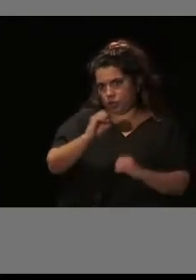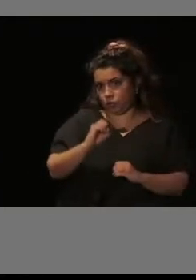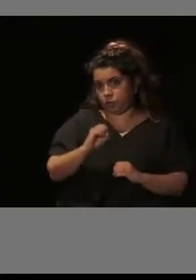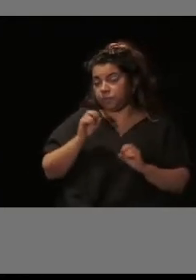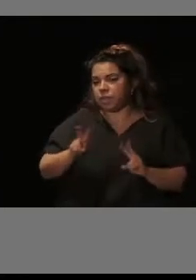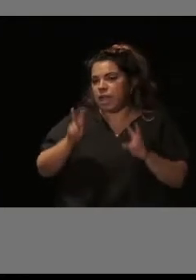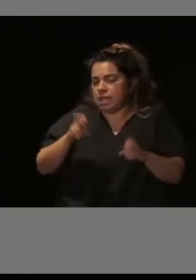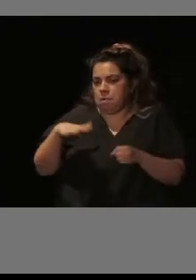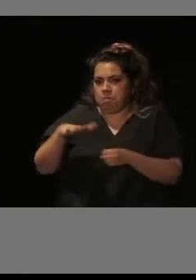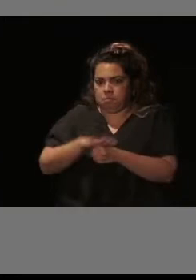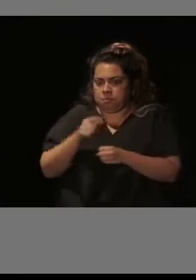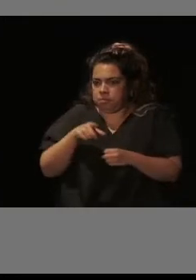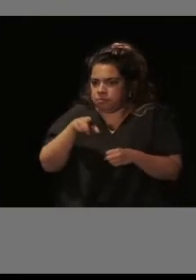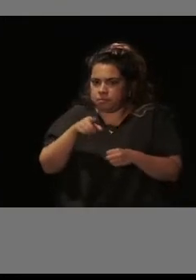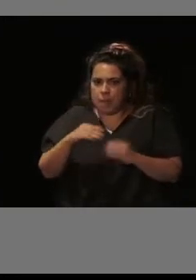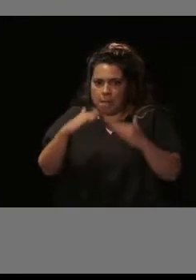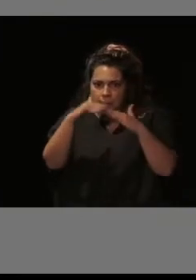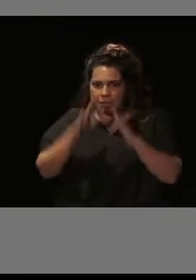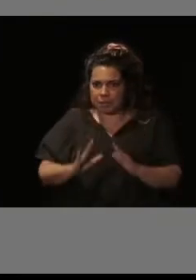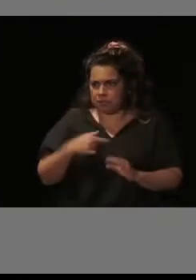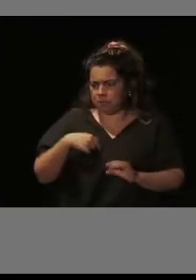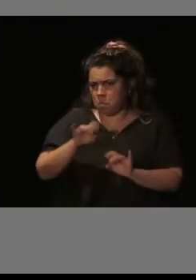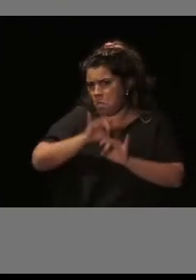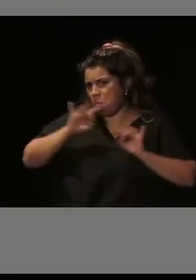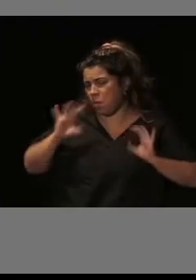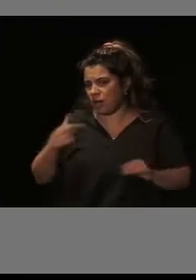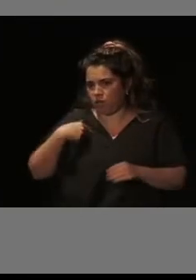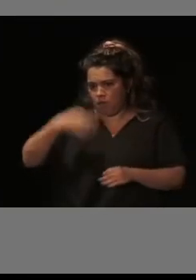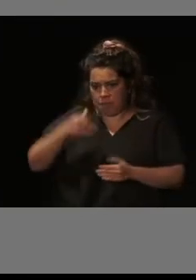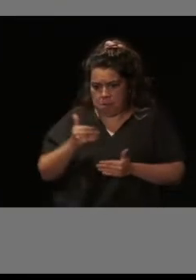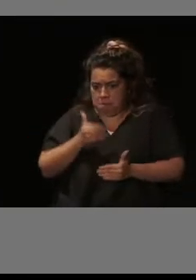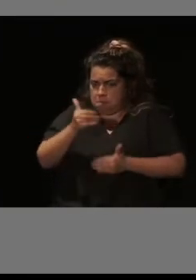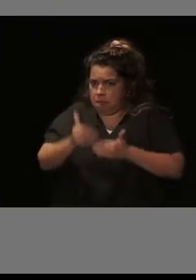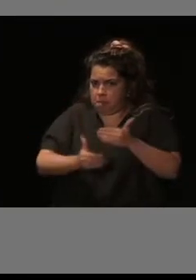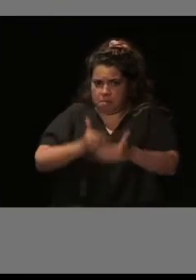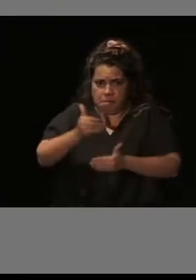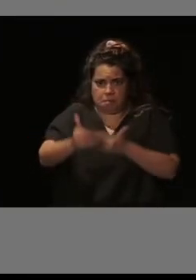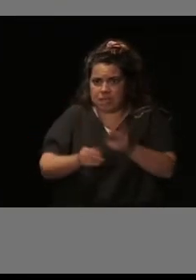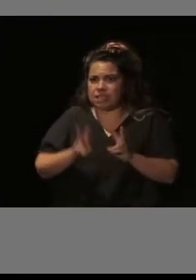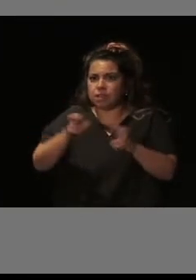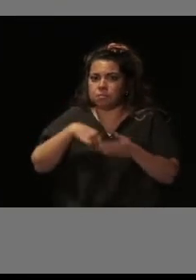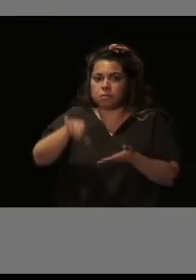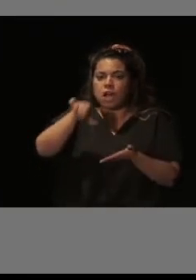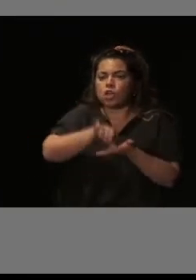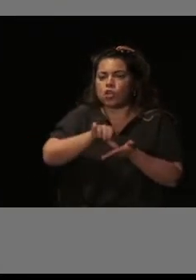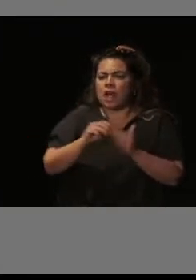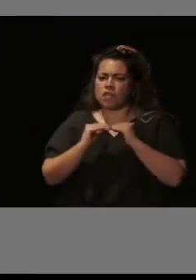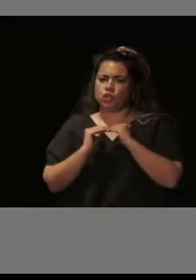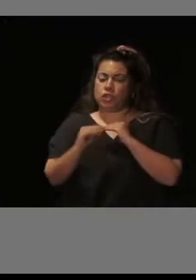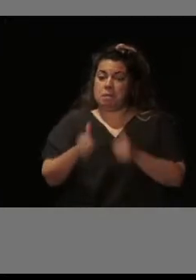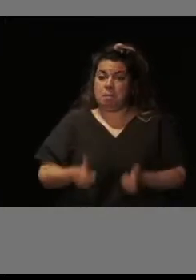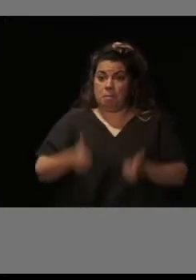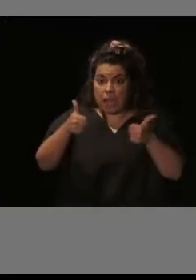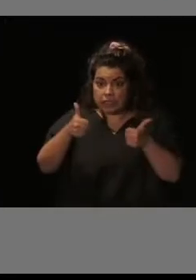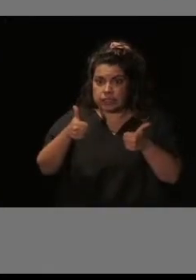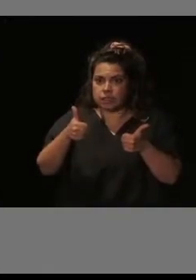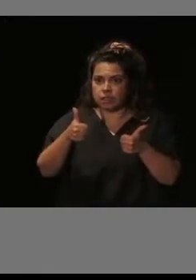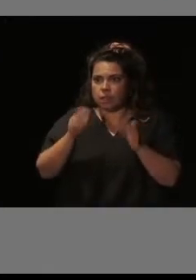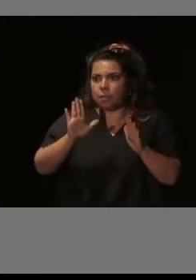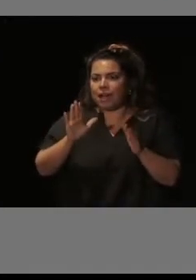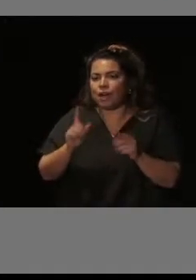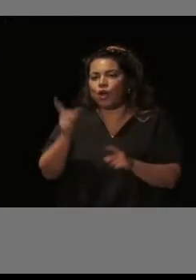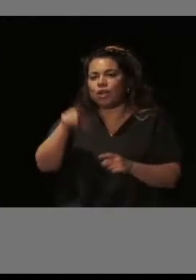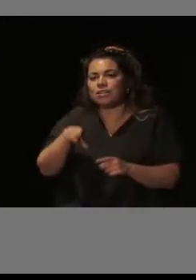área de legada de vivienda tenemos claro que, por supuesto, tenemos que avanzar hacia esas ciudades y comunidades sostenibles, pero también hacia